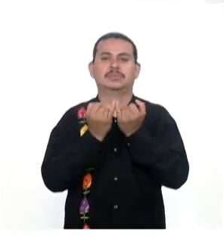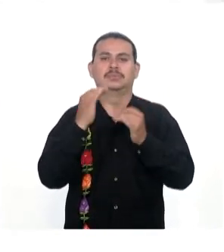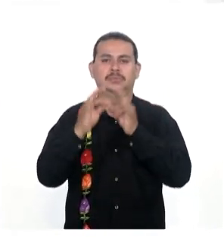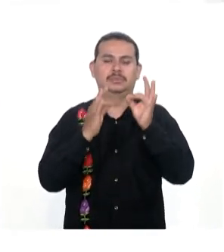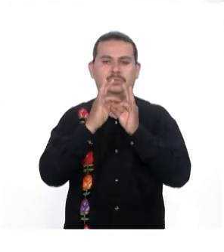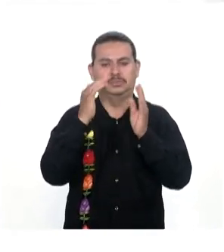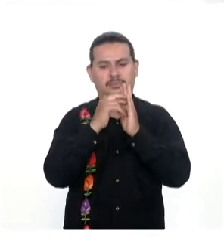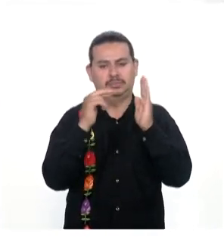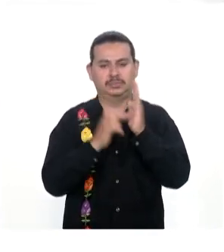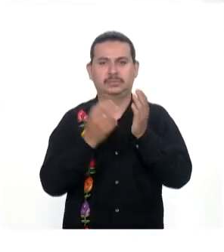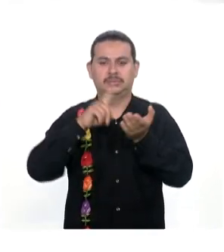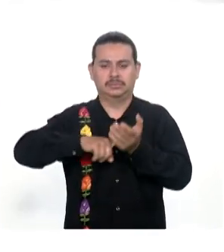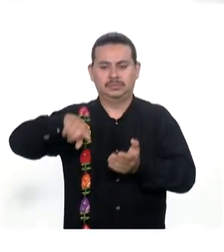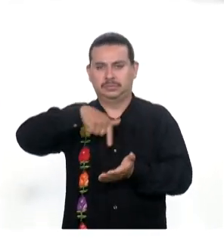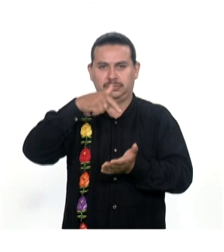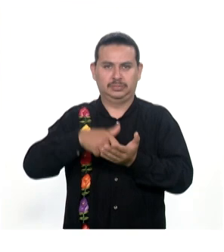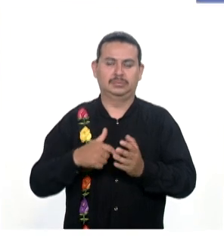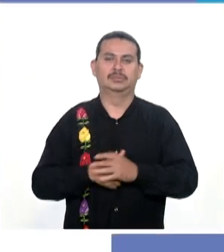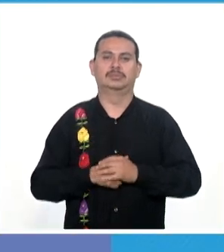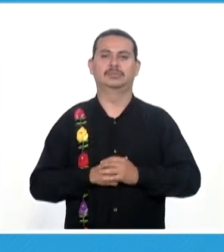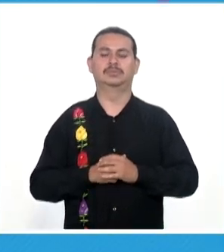el Reglamento Interno Del lugar